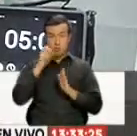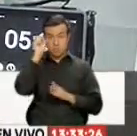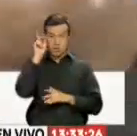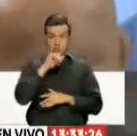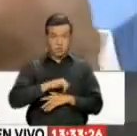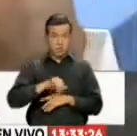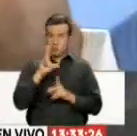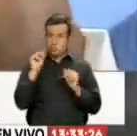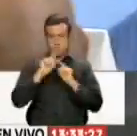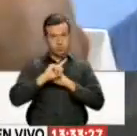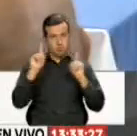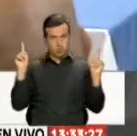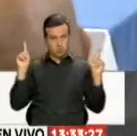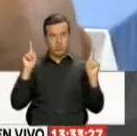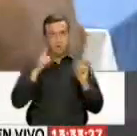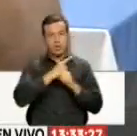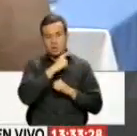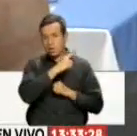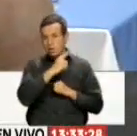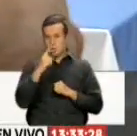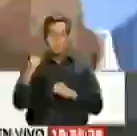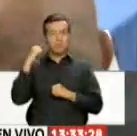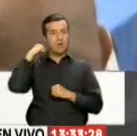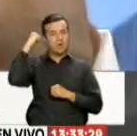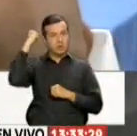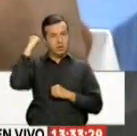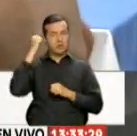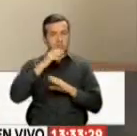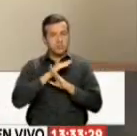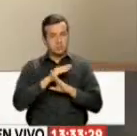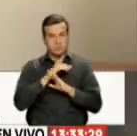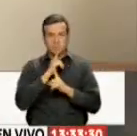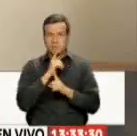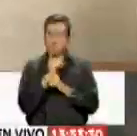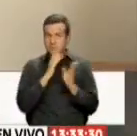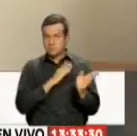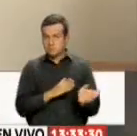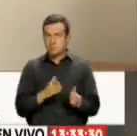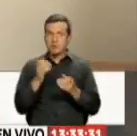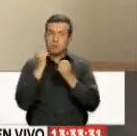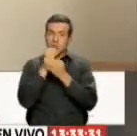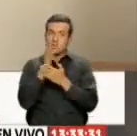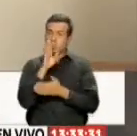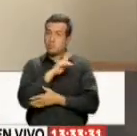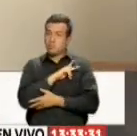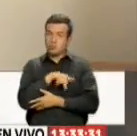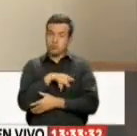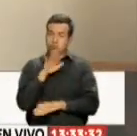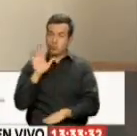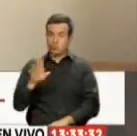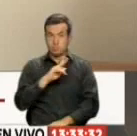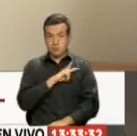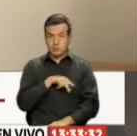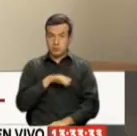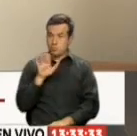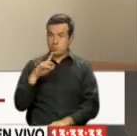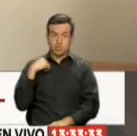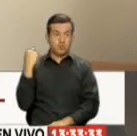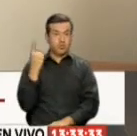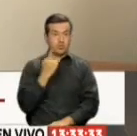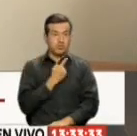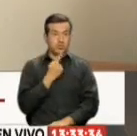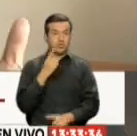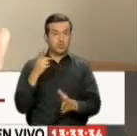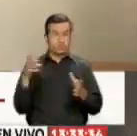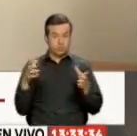pleno Pues ahí Todos los postulantes Tendrán su derecho A la defensa Obviamente son declaraciones De título Título personal Y nosotros En